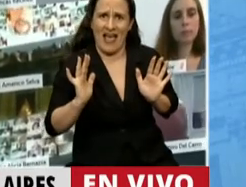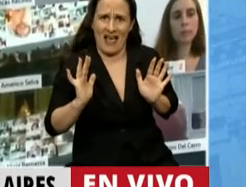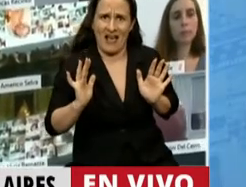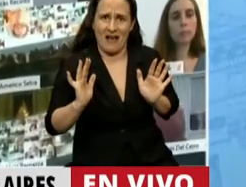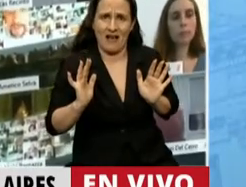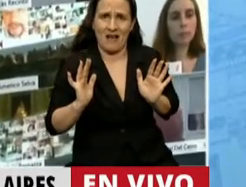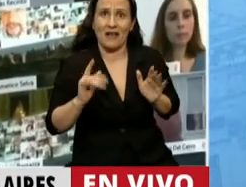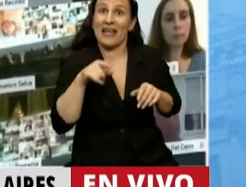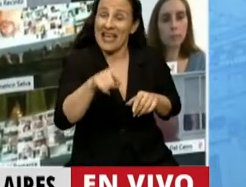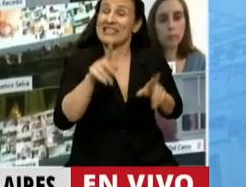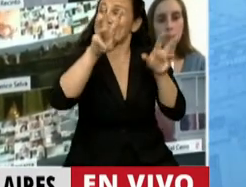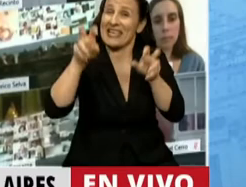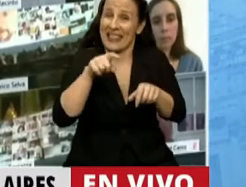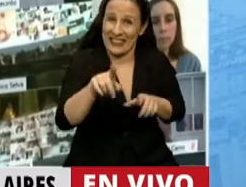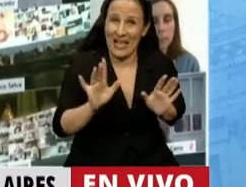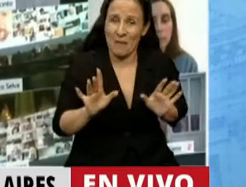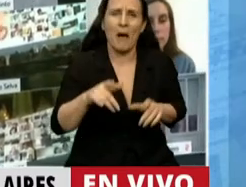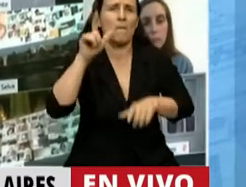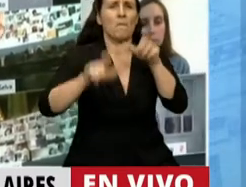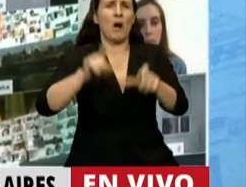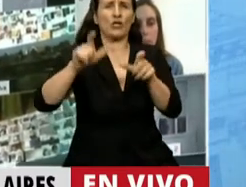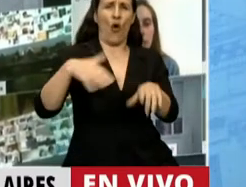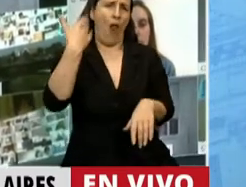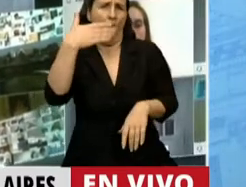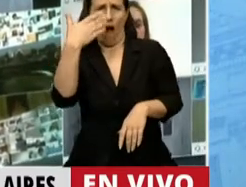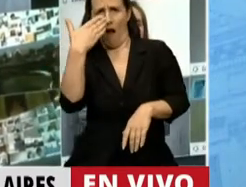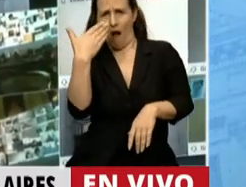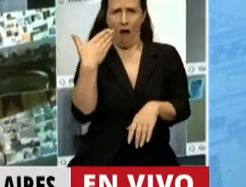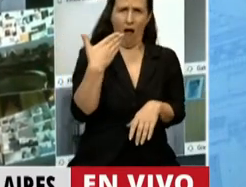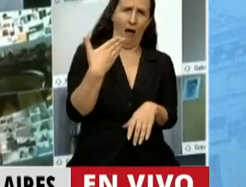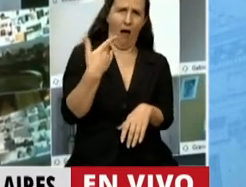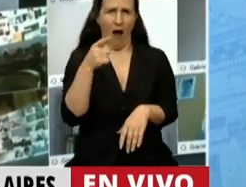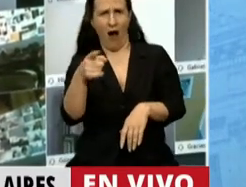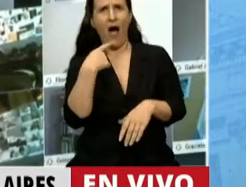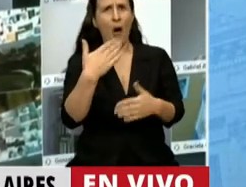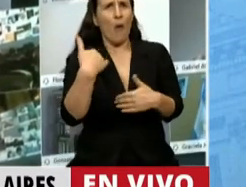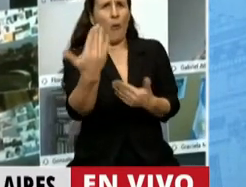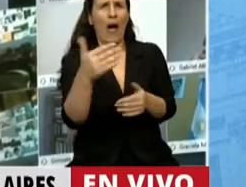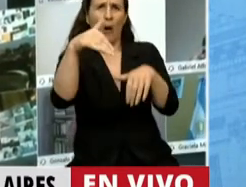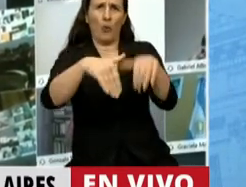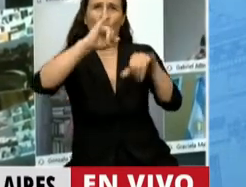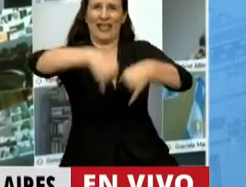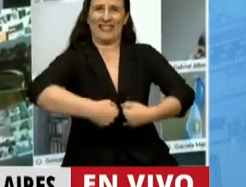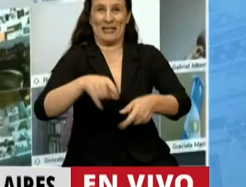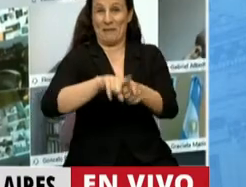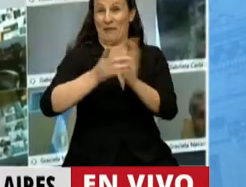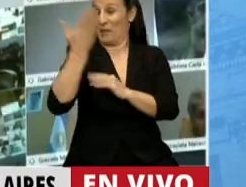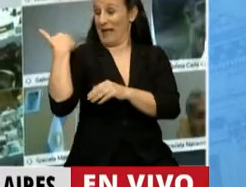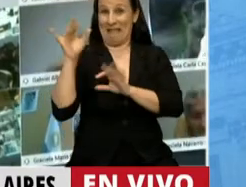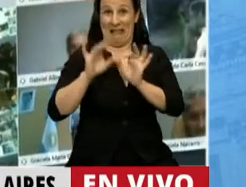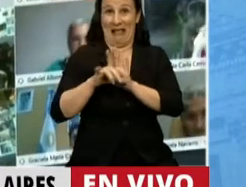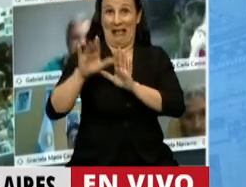Porque todos los progres que se llenan la boca hablando y que le van a dar el voto a esta ley como se la han dado a la otra,